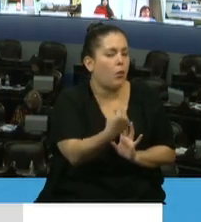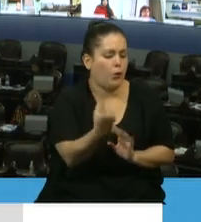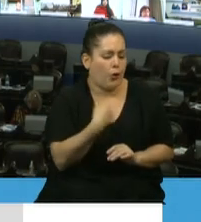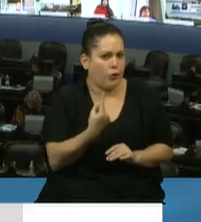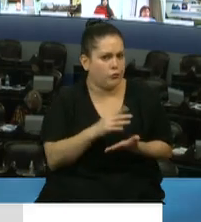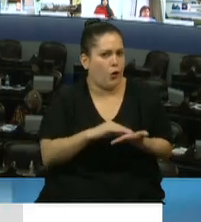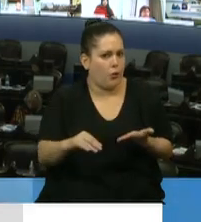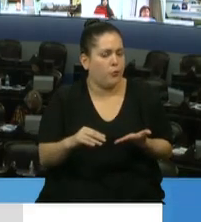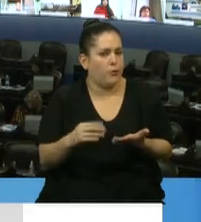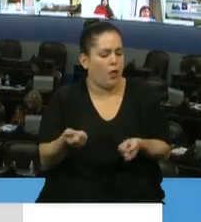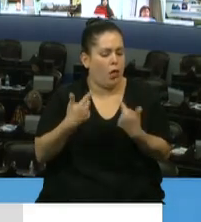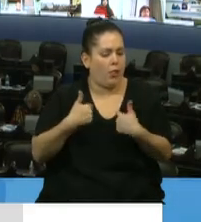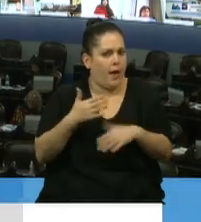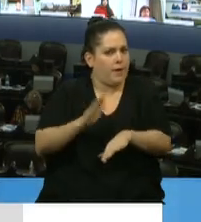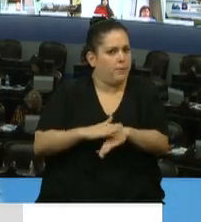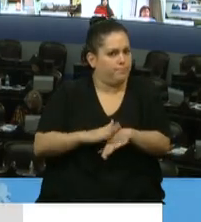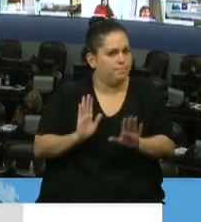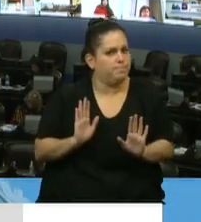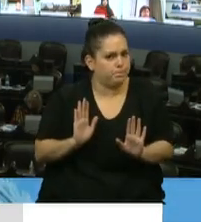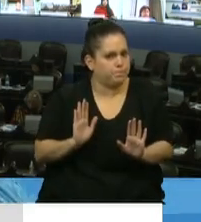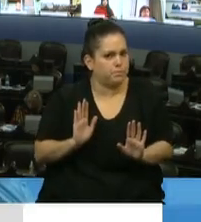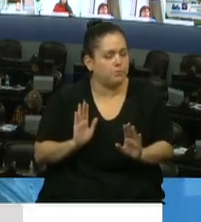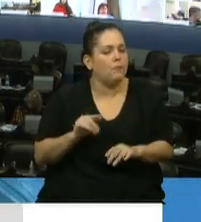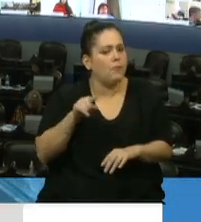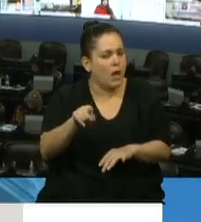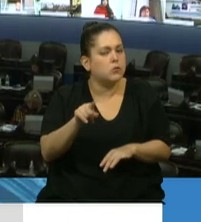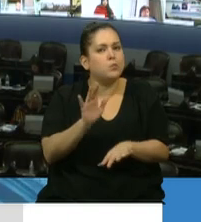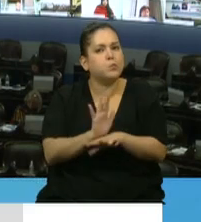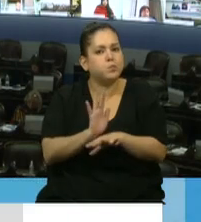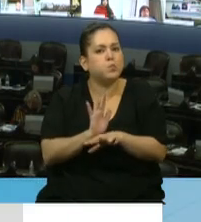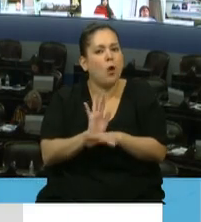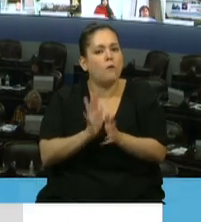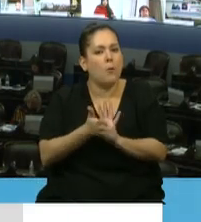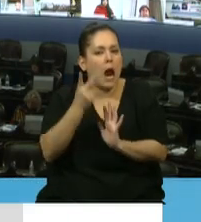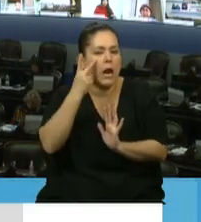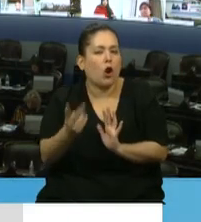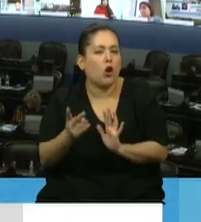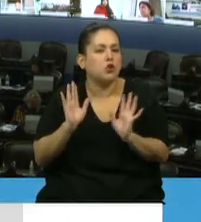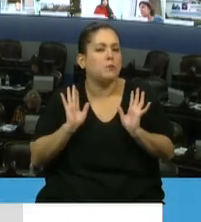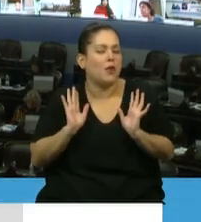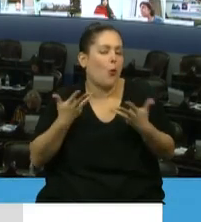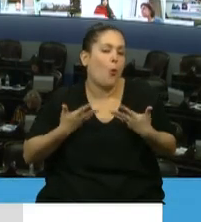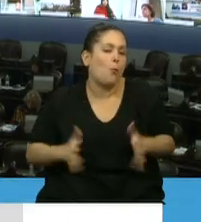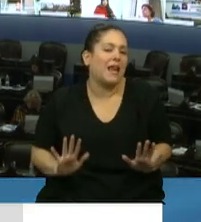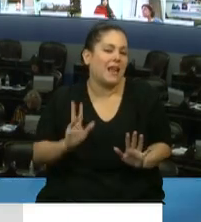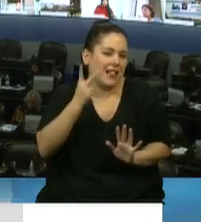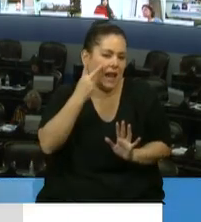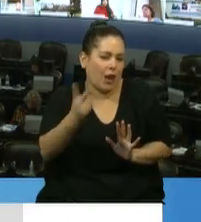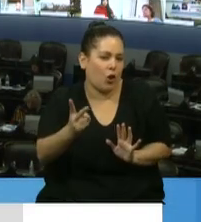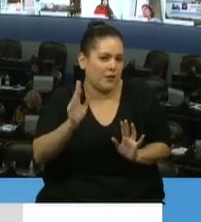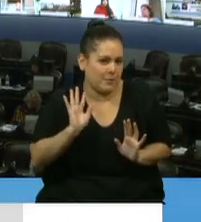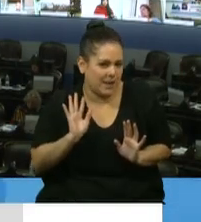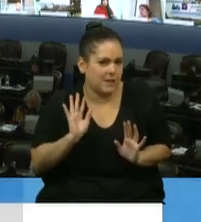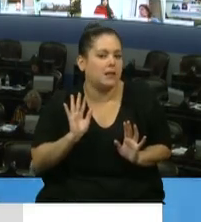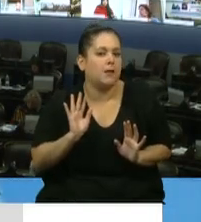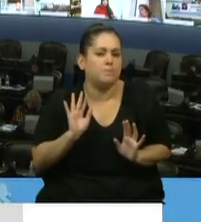Y en ese sentido, es el reconocimiento, este humilde reconocimiento, creo, señor presidente,